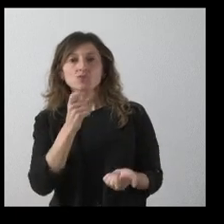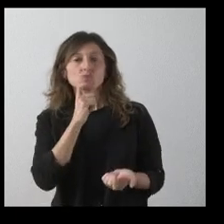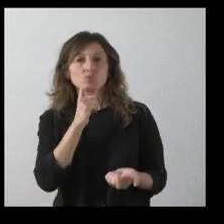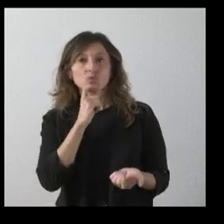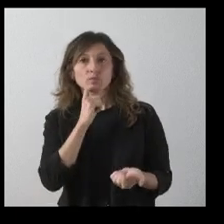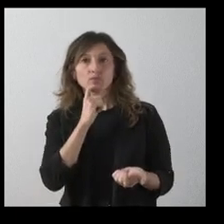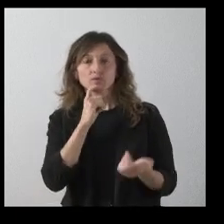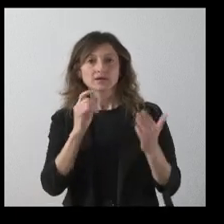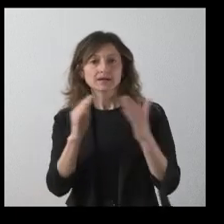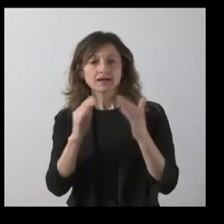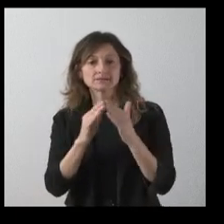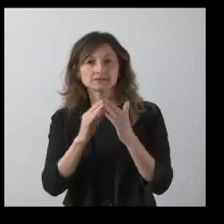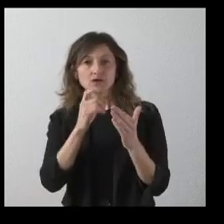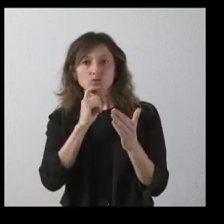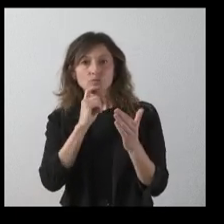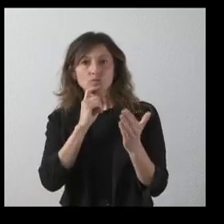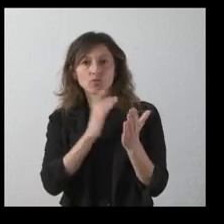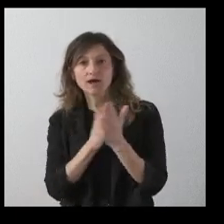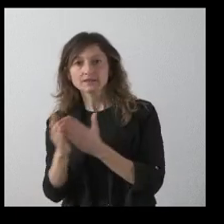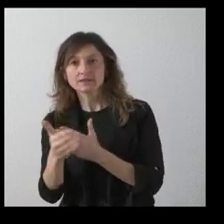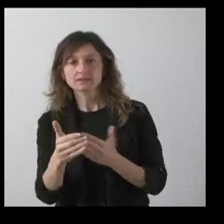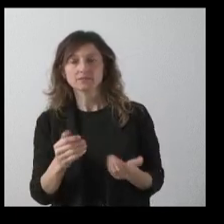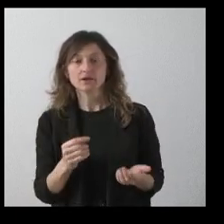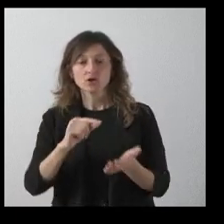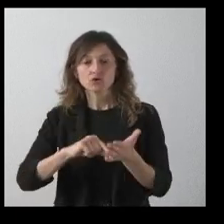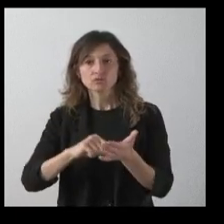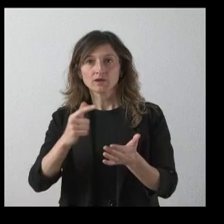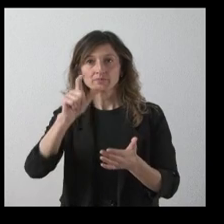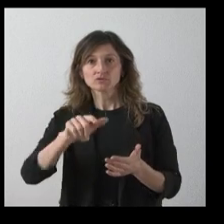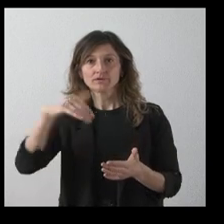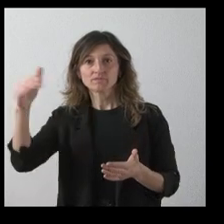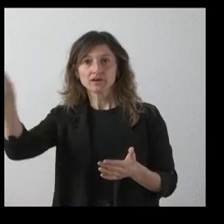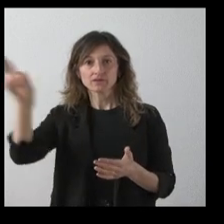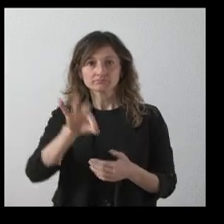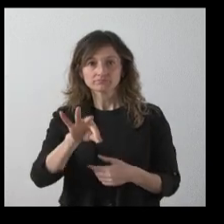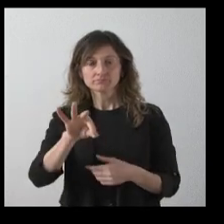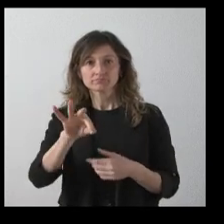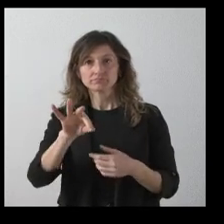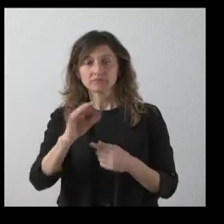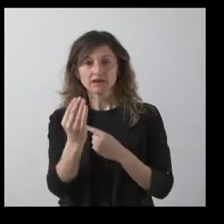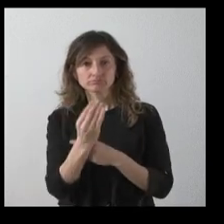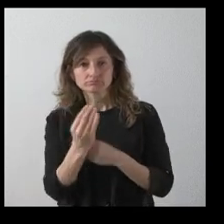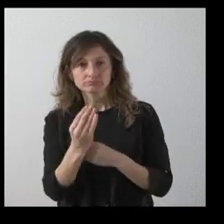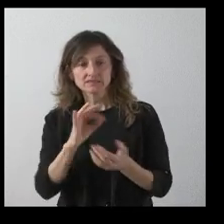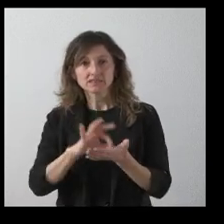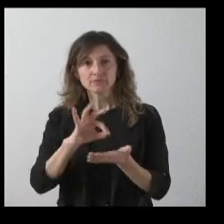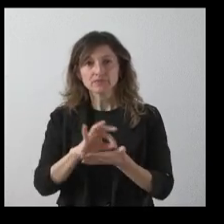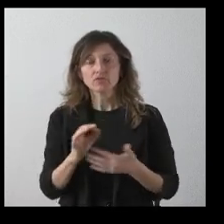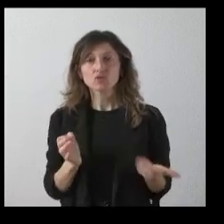en su casa? Es decir, ¿contratarían a una persona ajena para ir a dar determinados servicios?